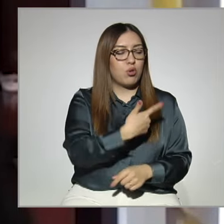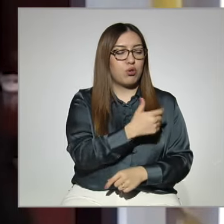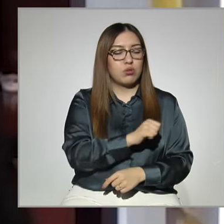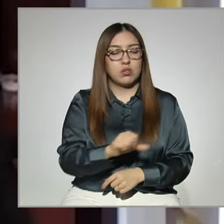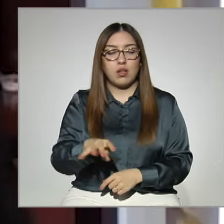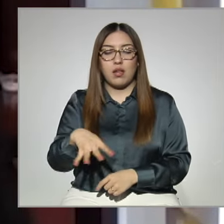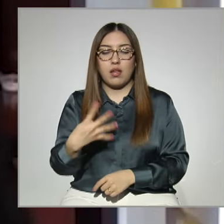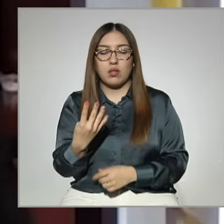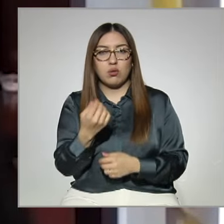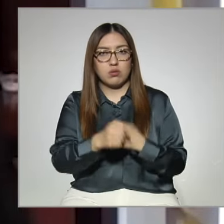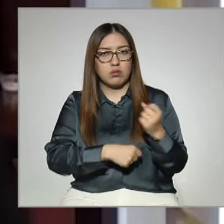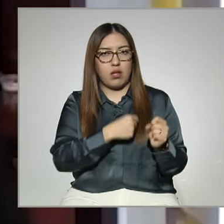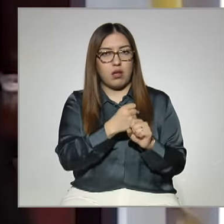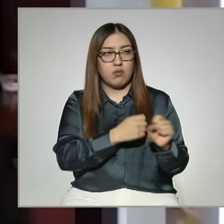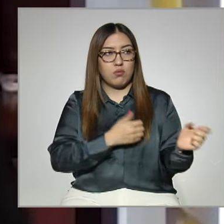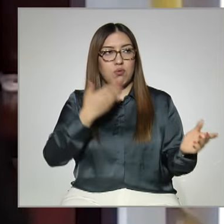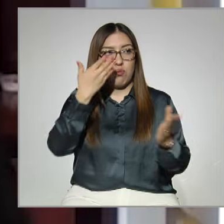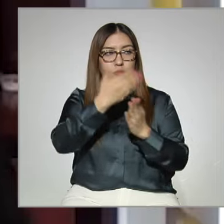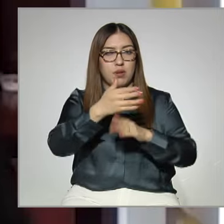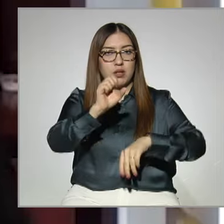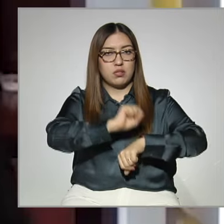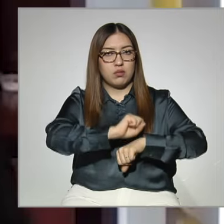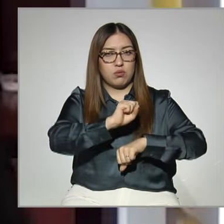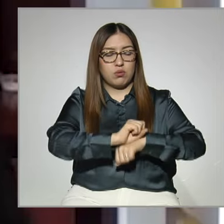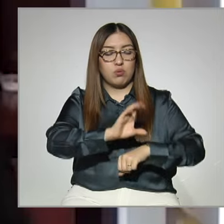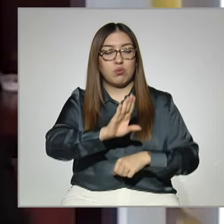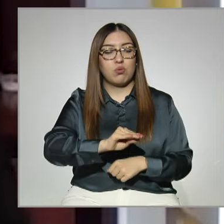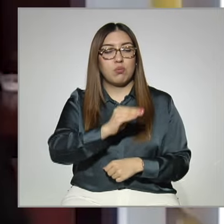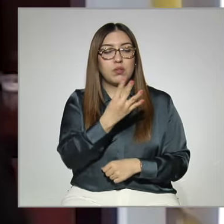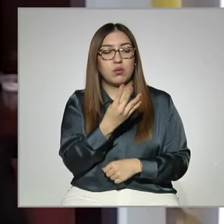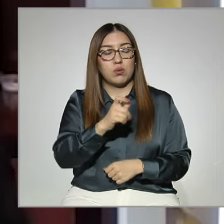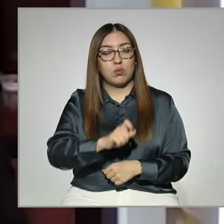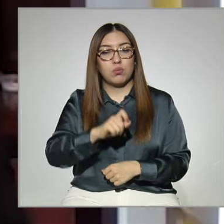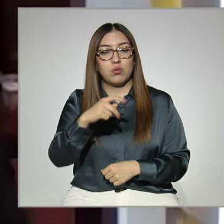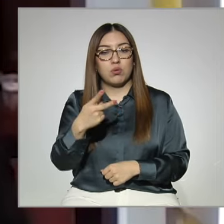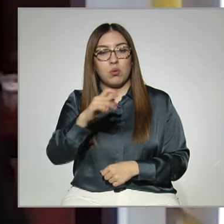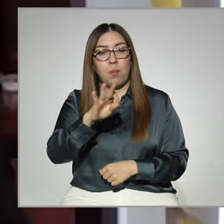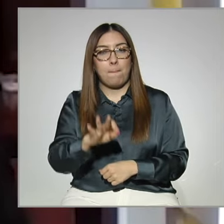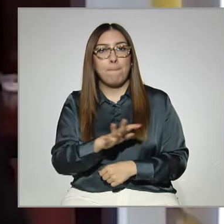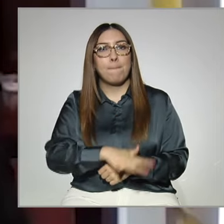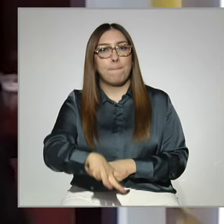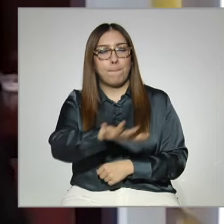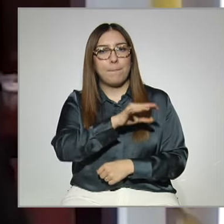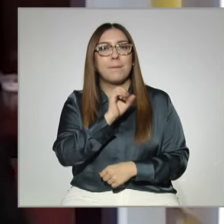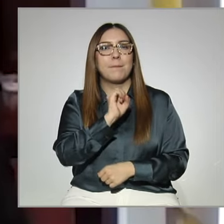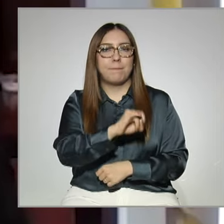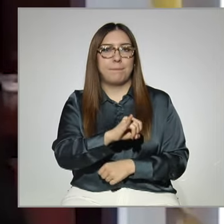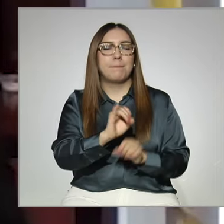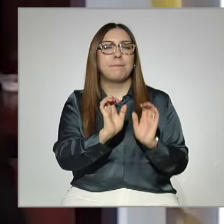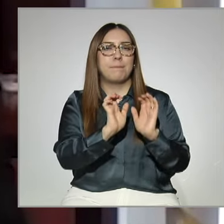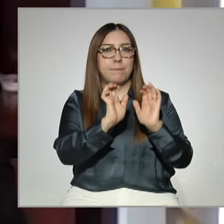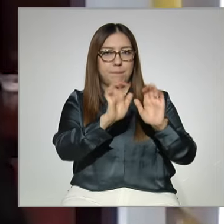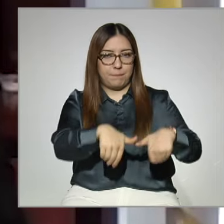asistir a la educación secundaria, el 94.2% estaba inscrito en ese ciclo escolar,